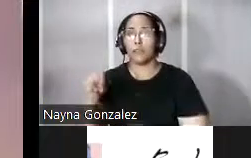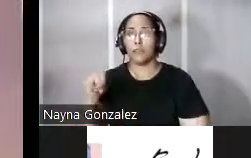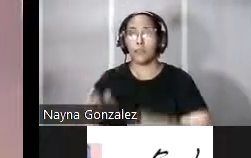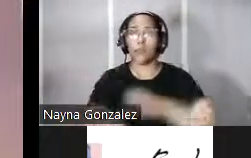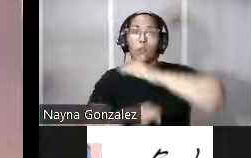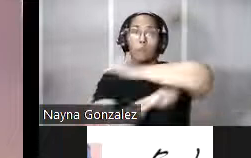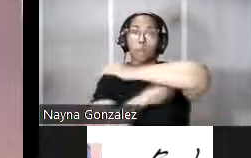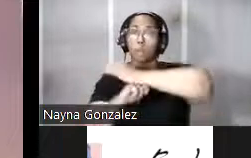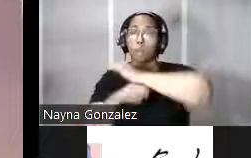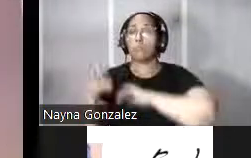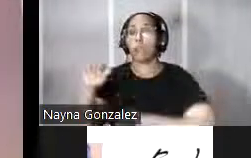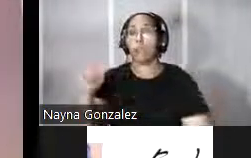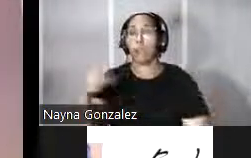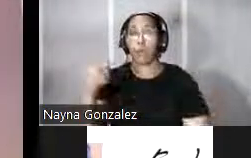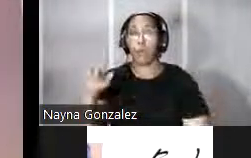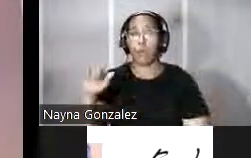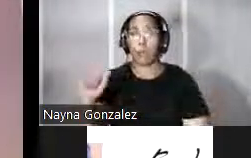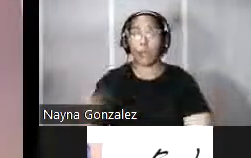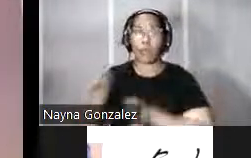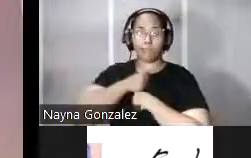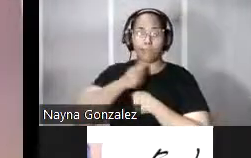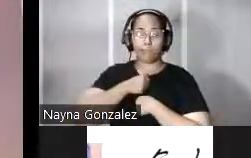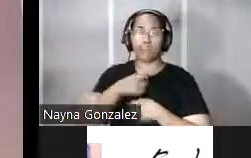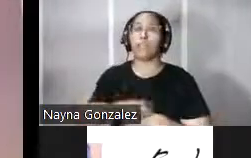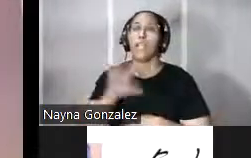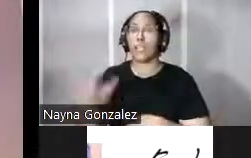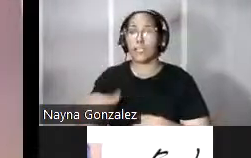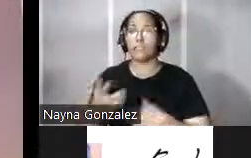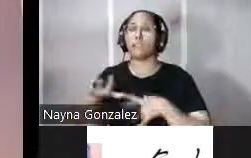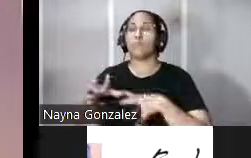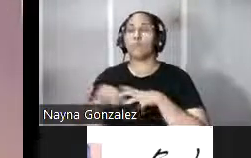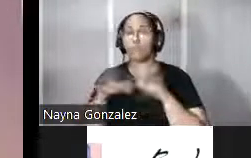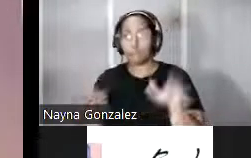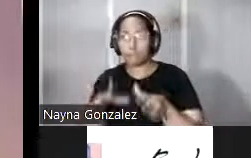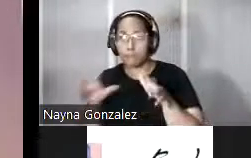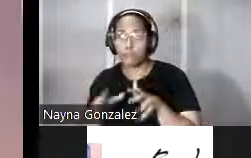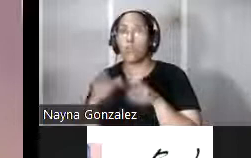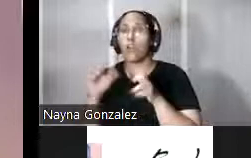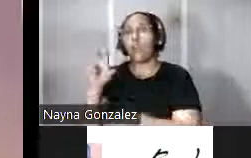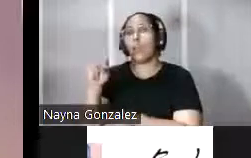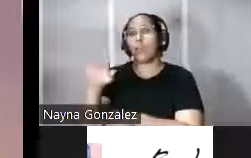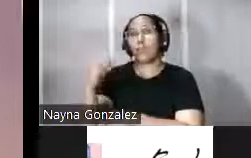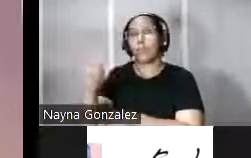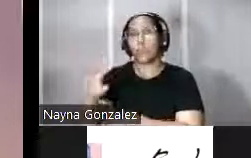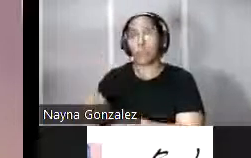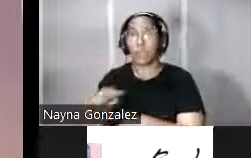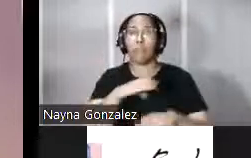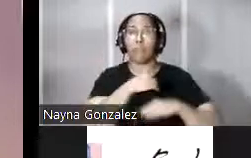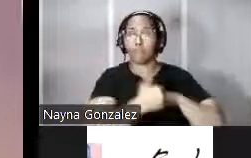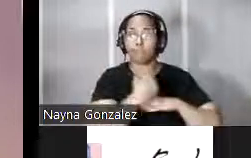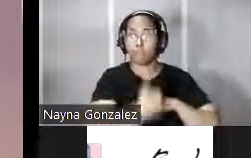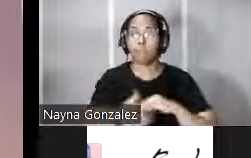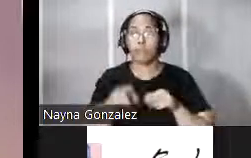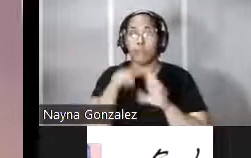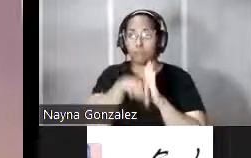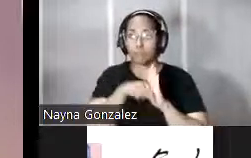posteriormente el puente de los soldados sabemos que fue realizado en cantería en algunos tramos y en madera la parte más profunda del paso